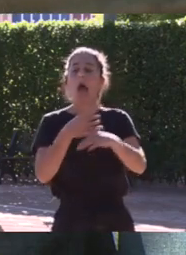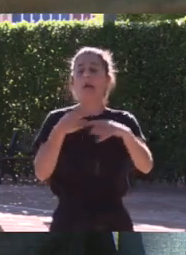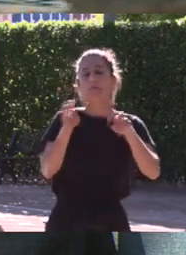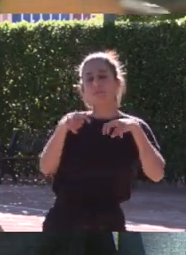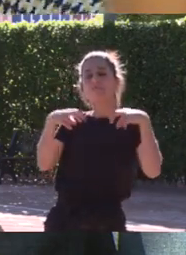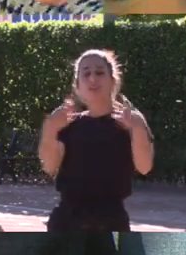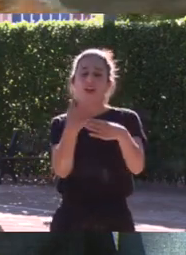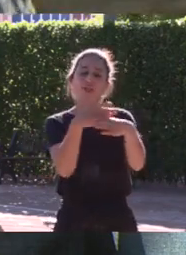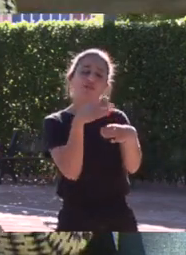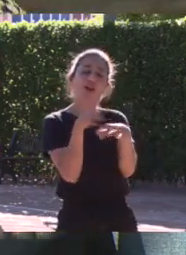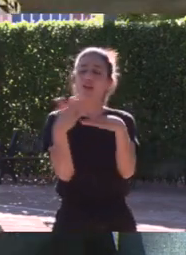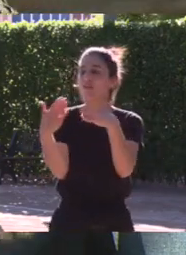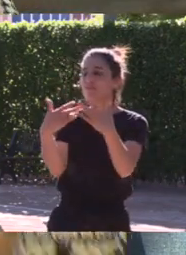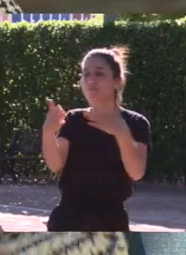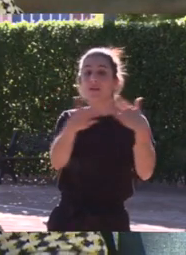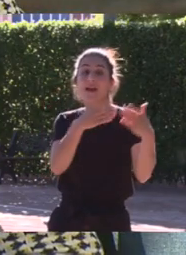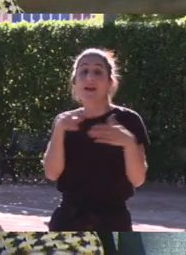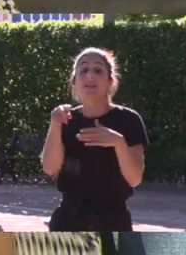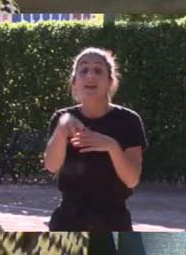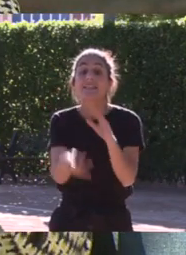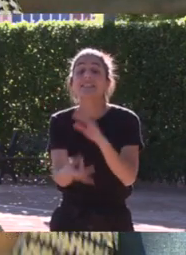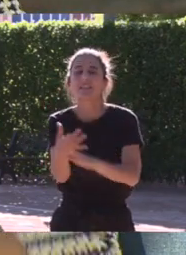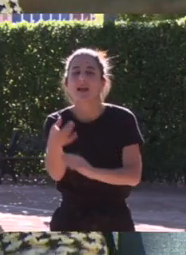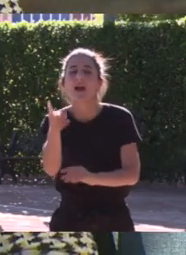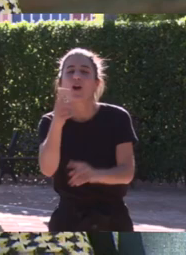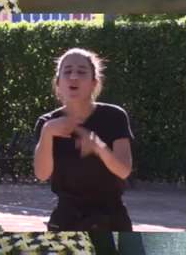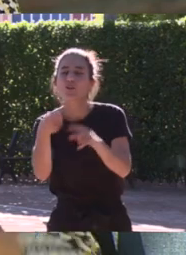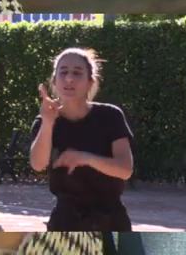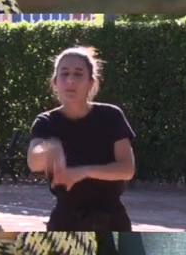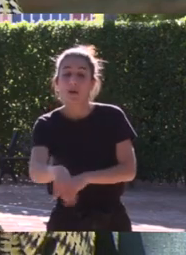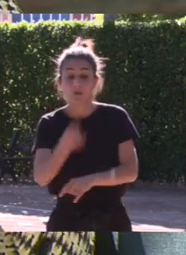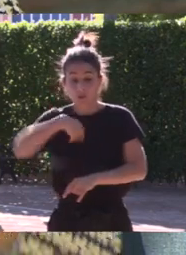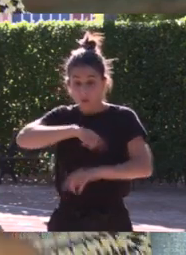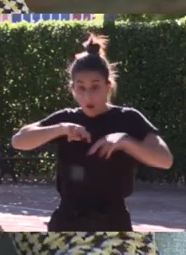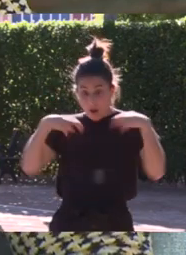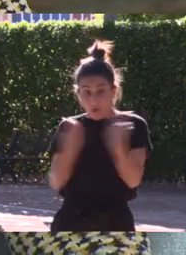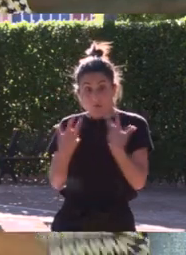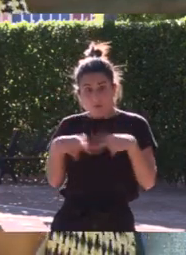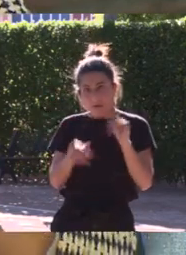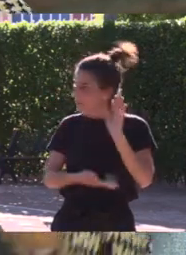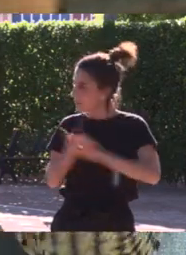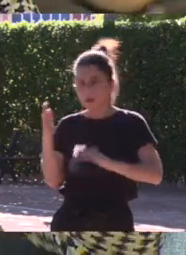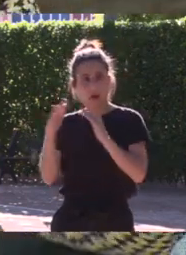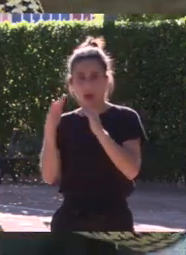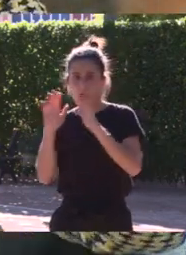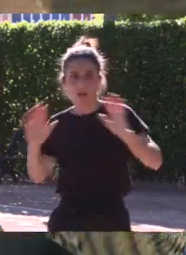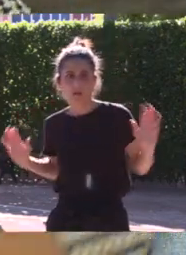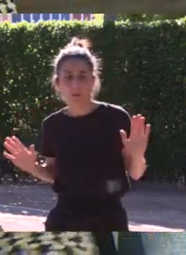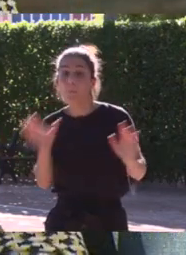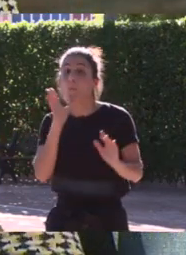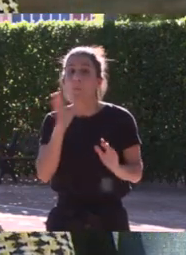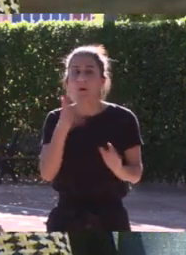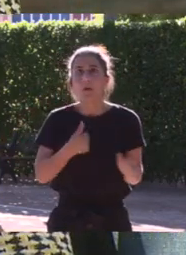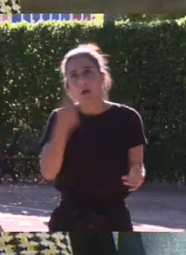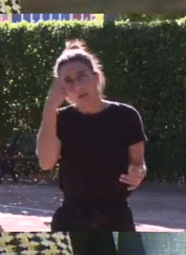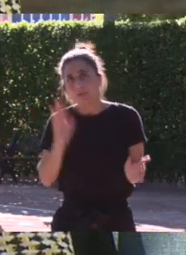tal conociéndose y de ahí salen cosas nosotras cuando acaba la reunión nos vamos a casa y nos vamos a casa porque estamos